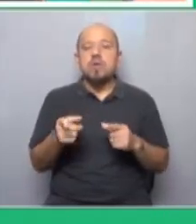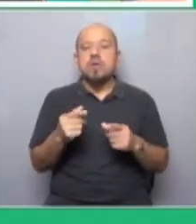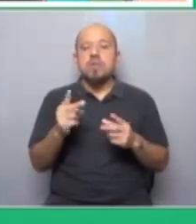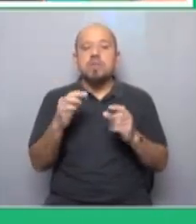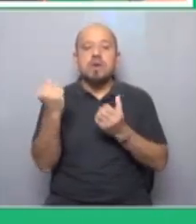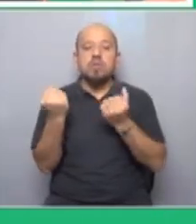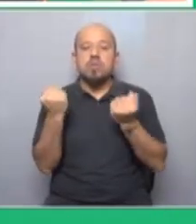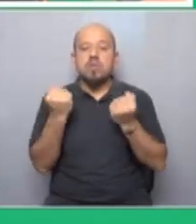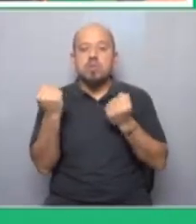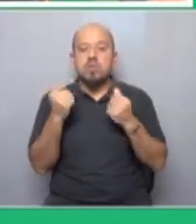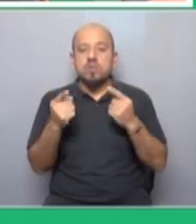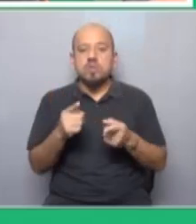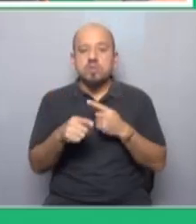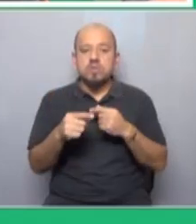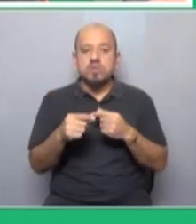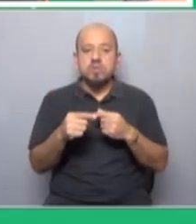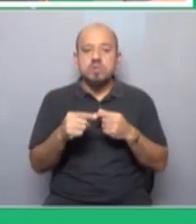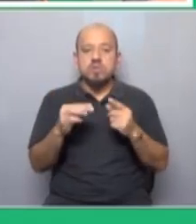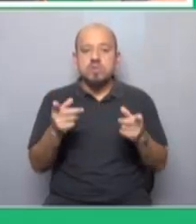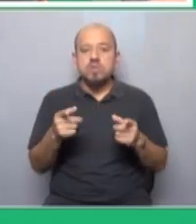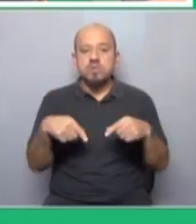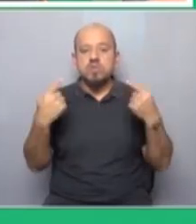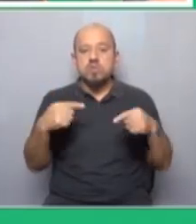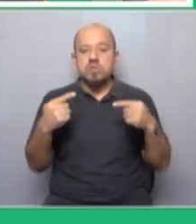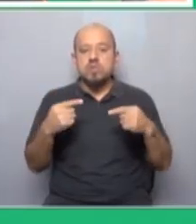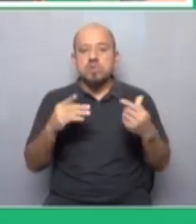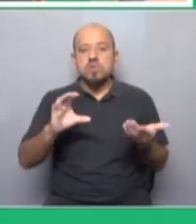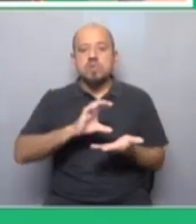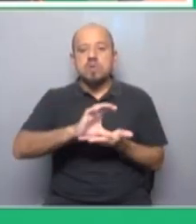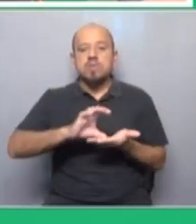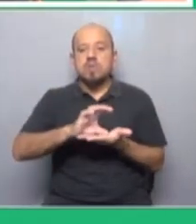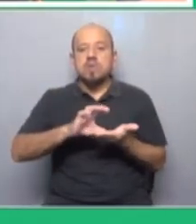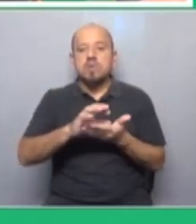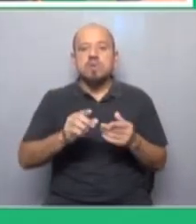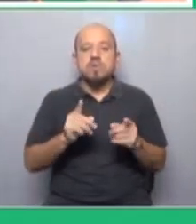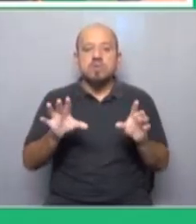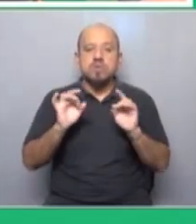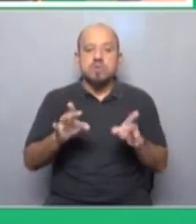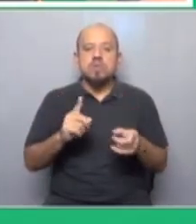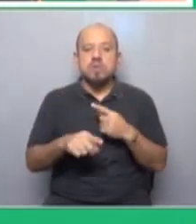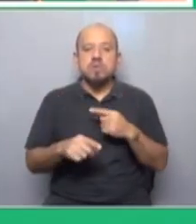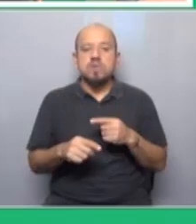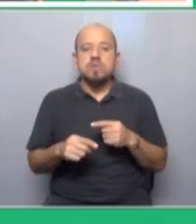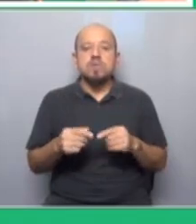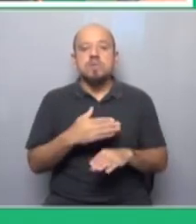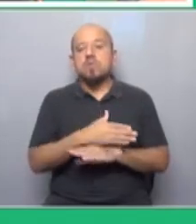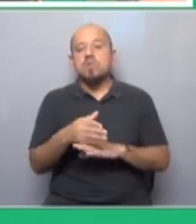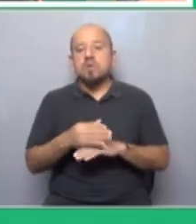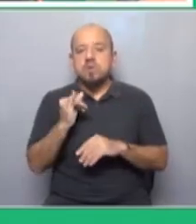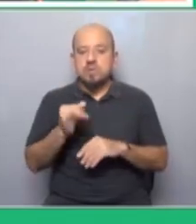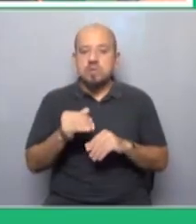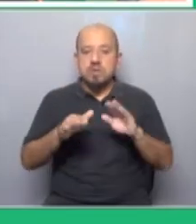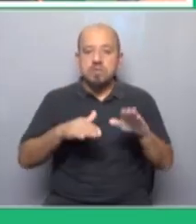entonces este debate es un debate del movimiento sindical con el capital no puede ser nunca un debate solamente nacional y bueno y luego sí depende de